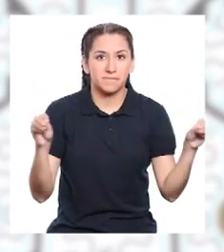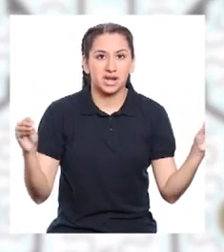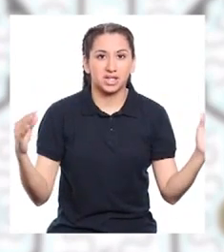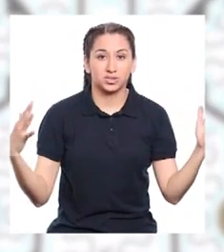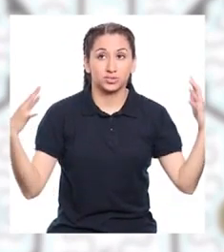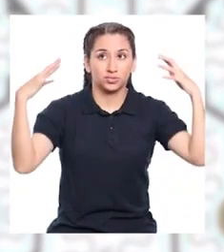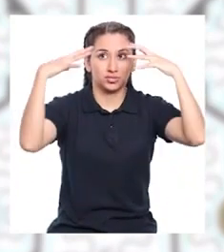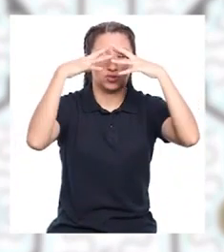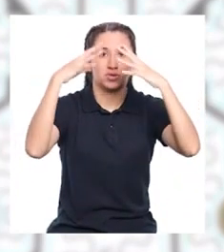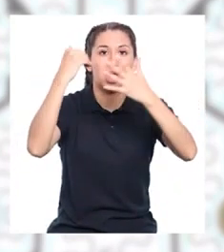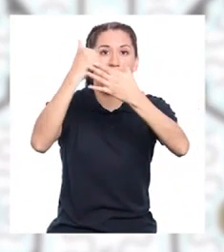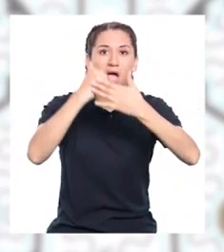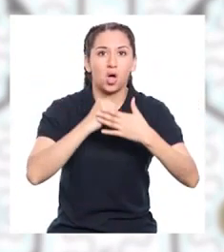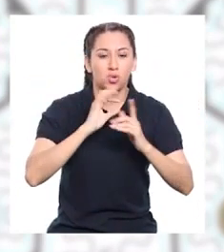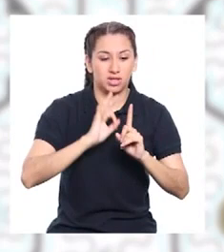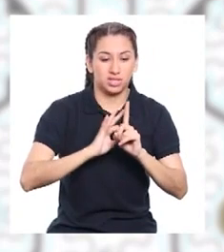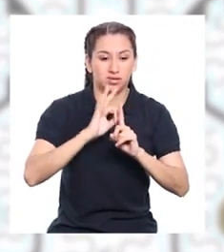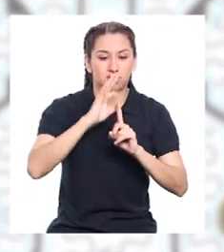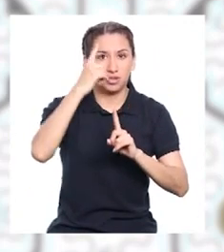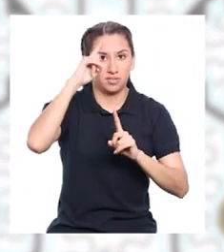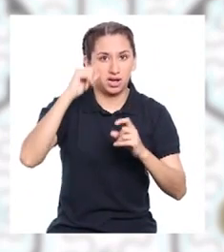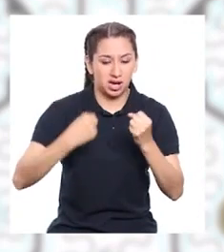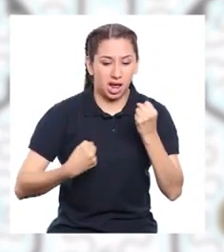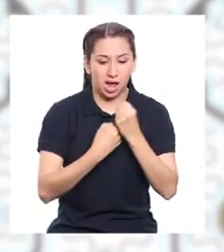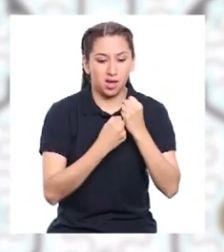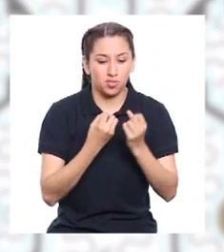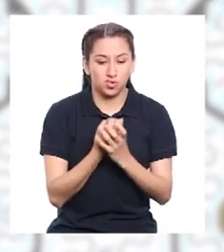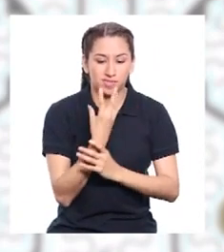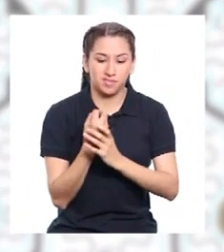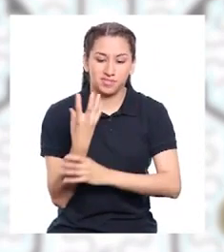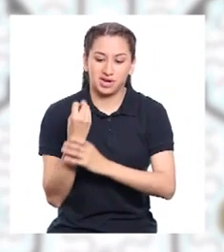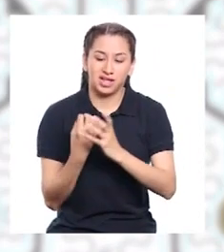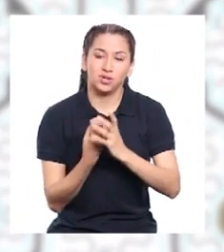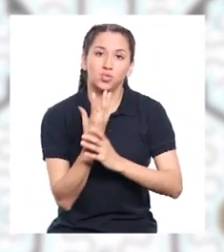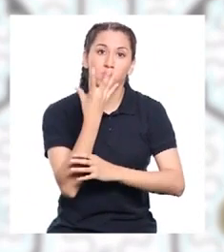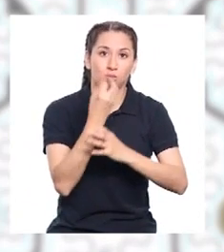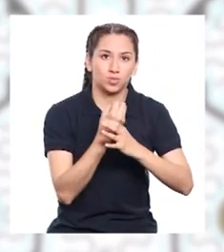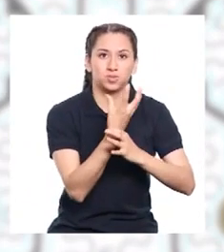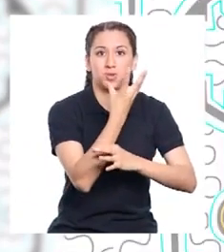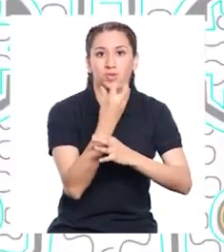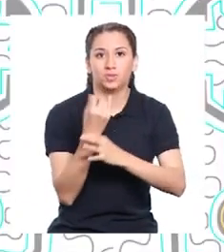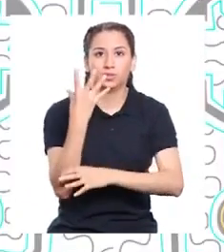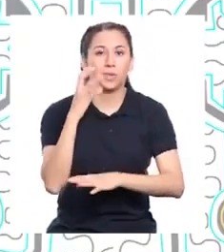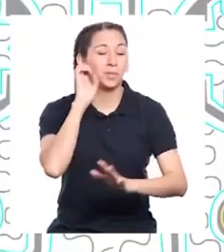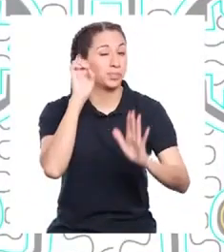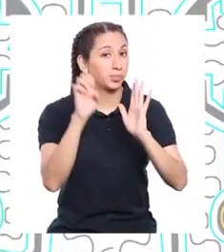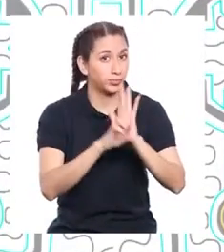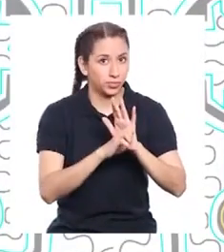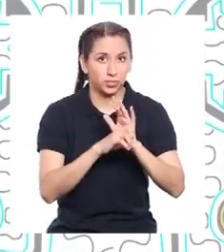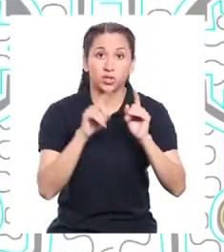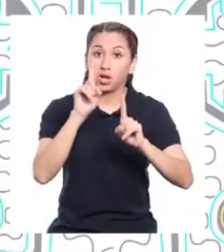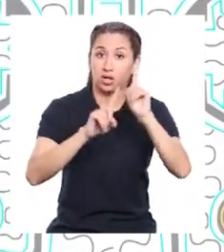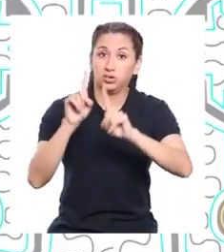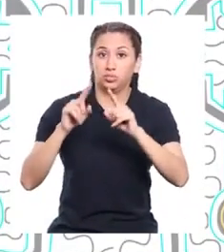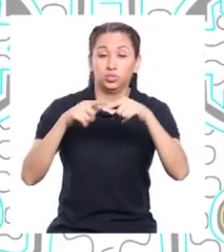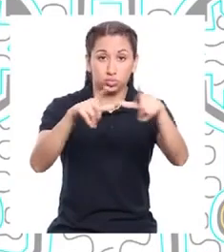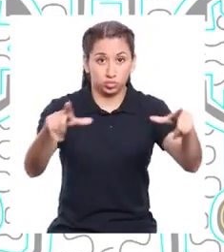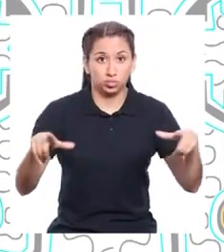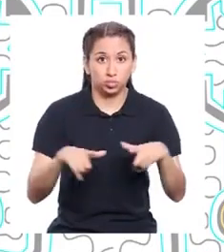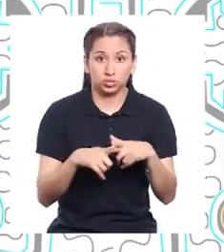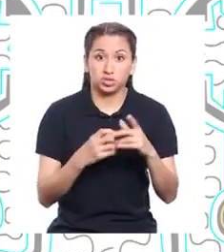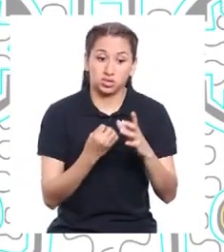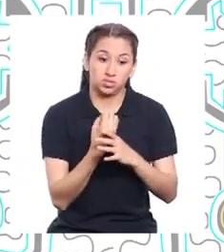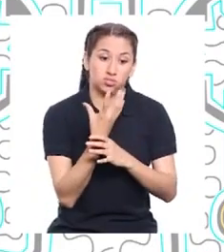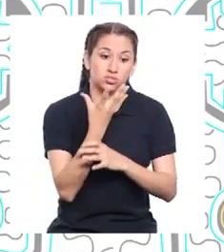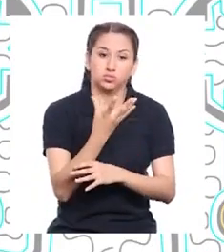que permite el control de la temperatura para favorecer el crecimiento de las plantas. Por ejemplo, hay lugares donde